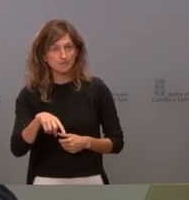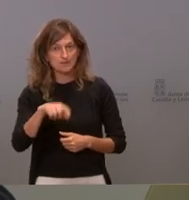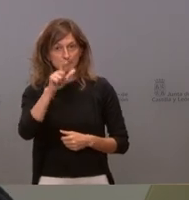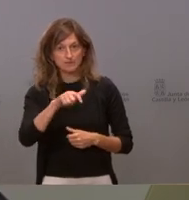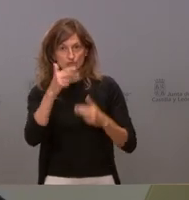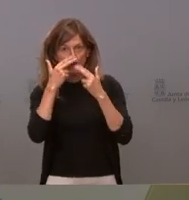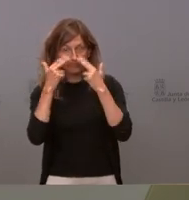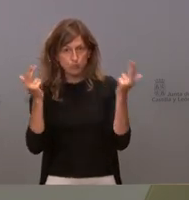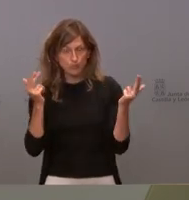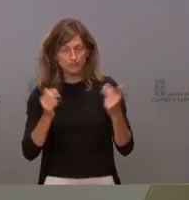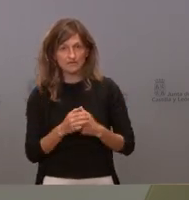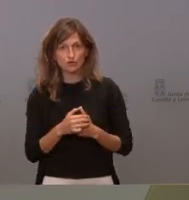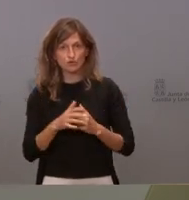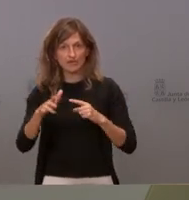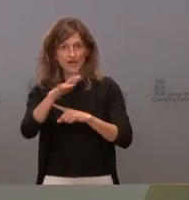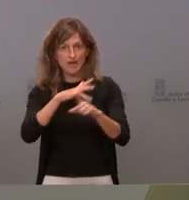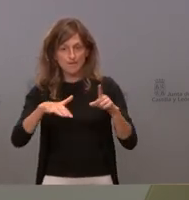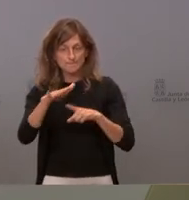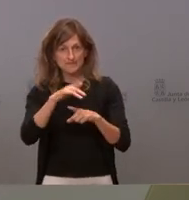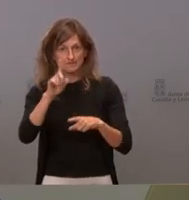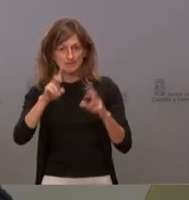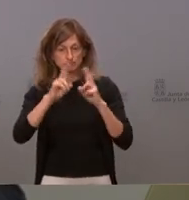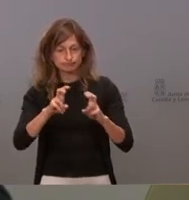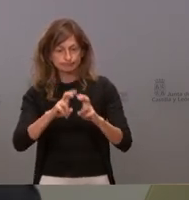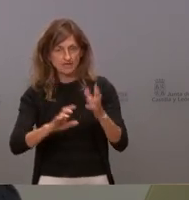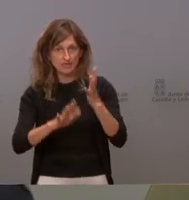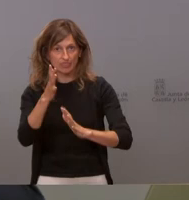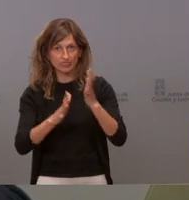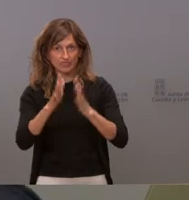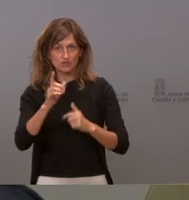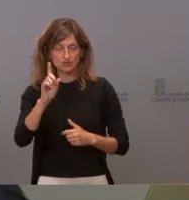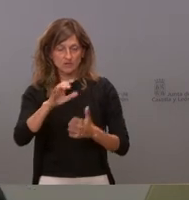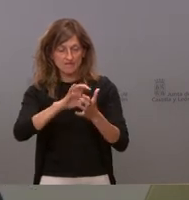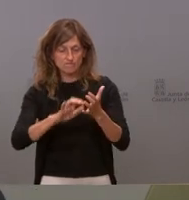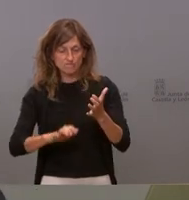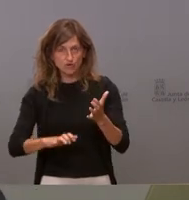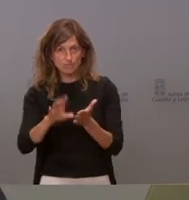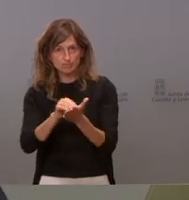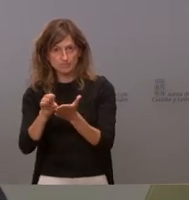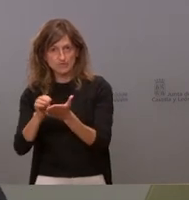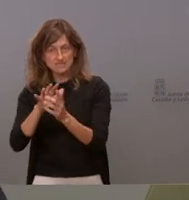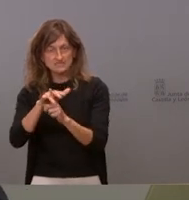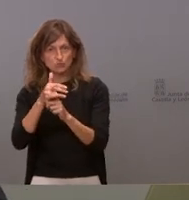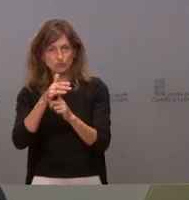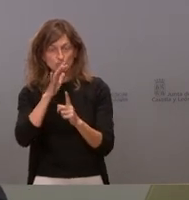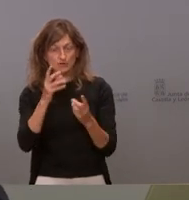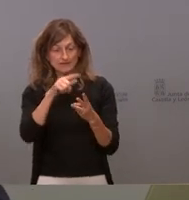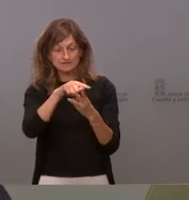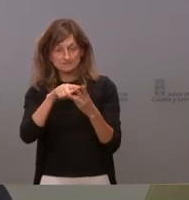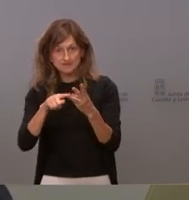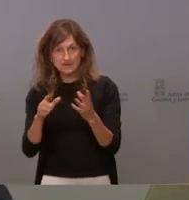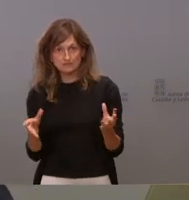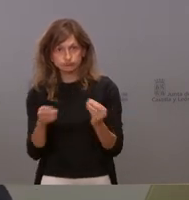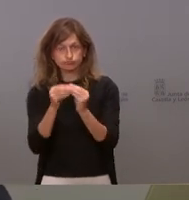público medioambiental está haciendo una investigación del incendio y en el informe miran todas las circunstancias las tres cosas confluirán